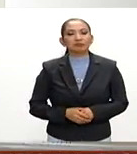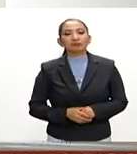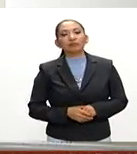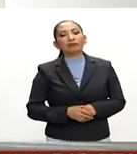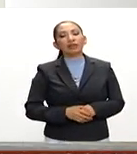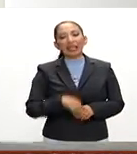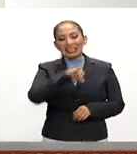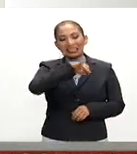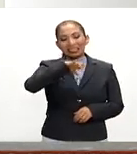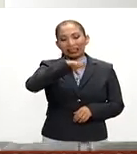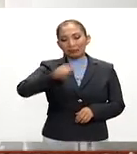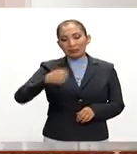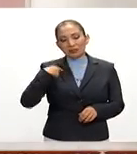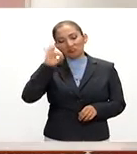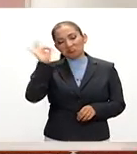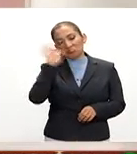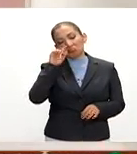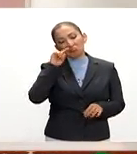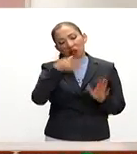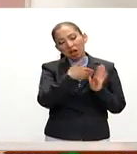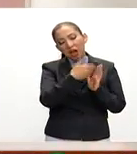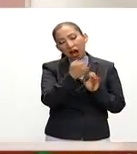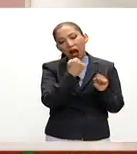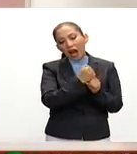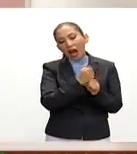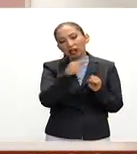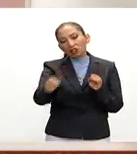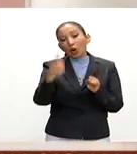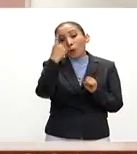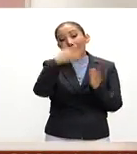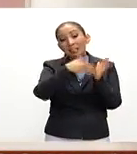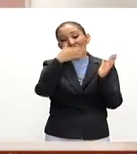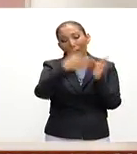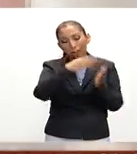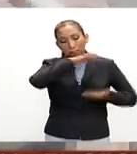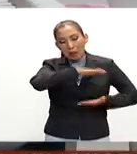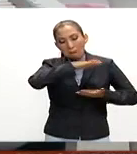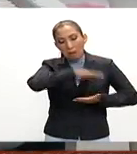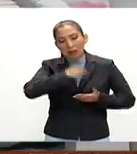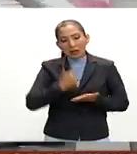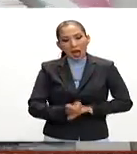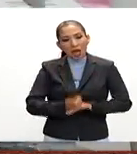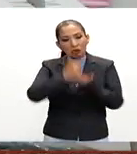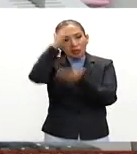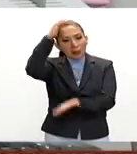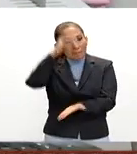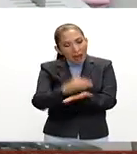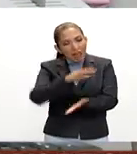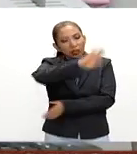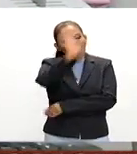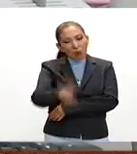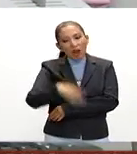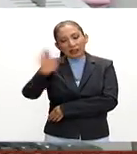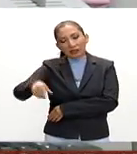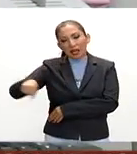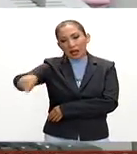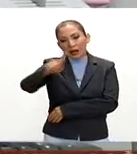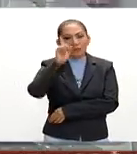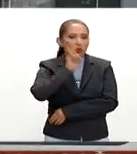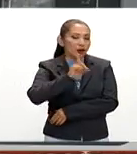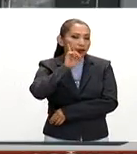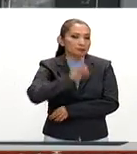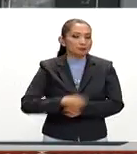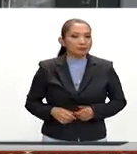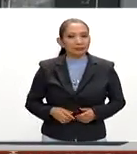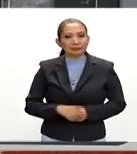el seguro social proyecta cerrar el año con más de un millón de mastografías que permitirán reducir el nivel de mortalidad en la población